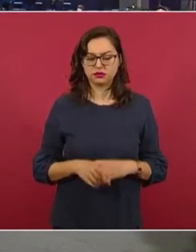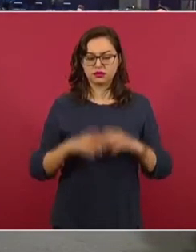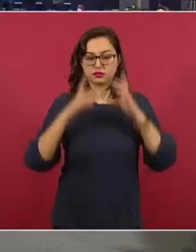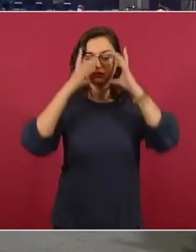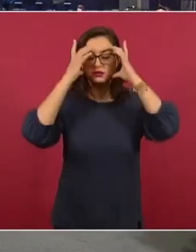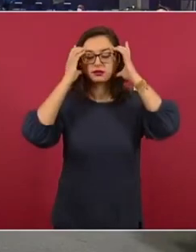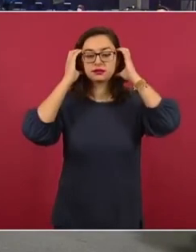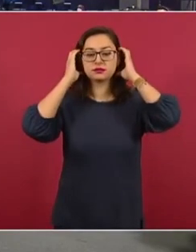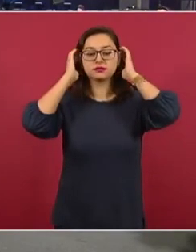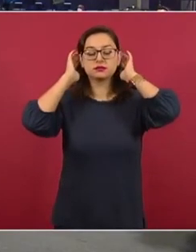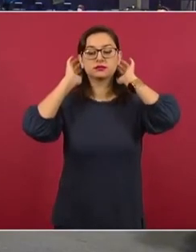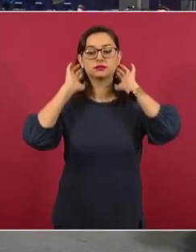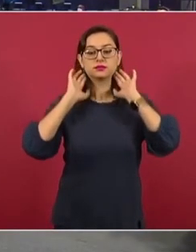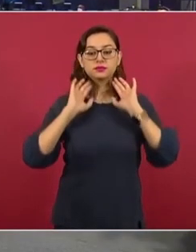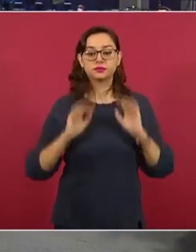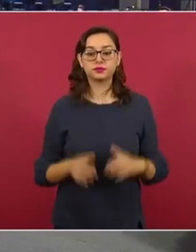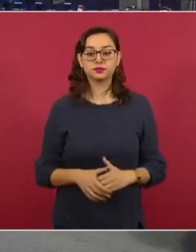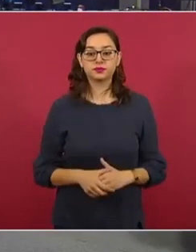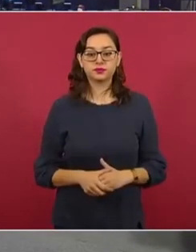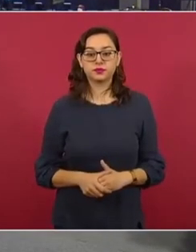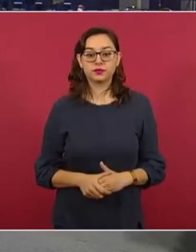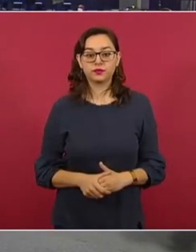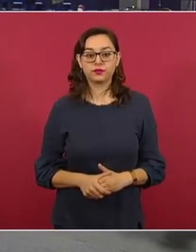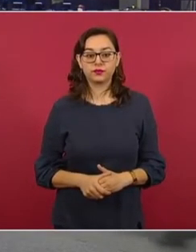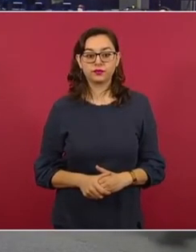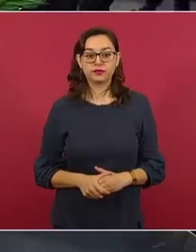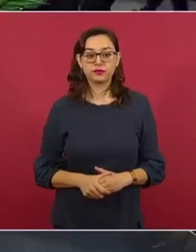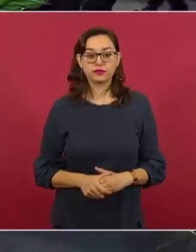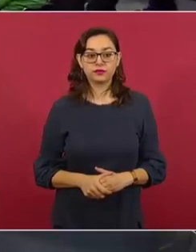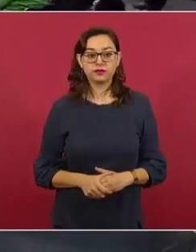A ver qué sacó…